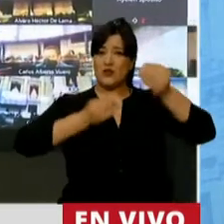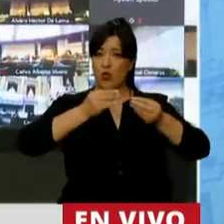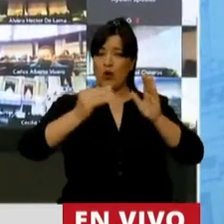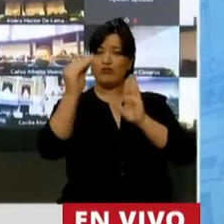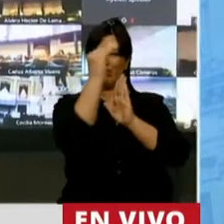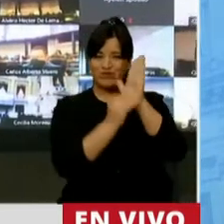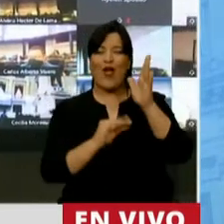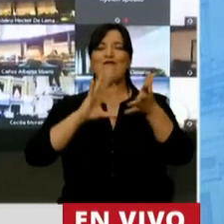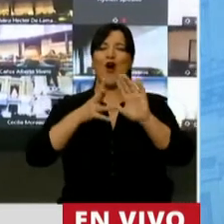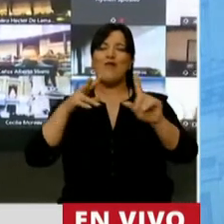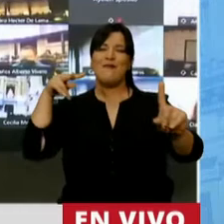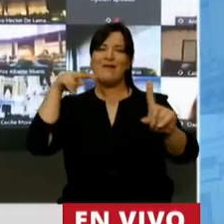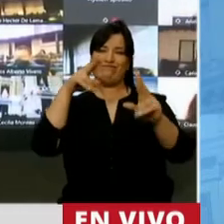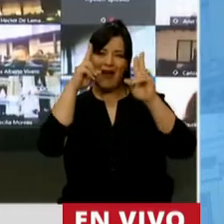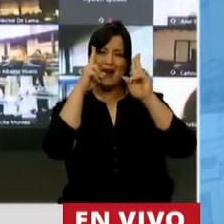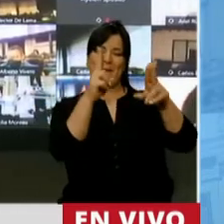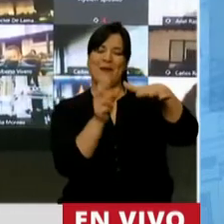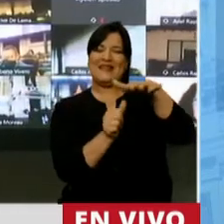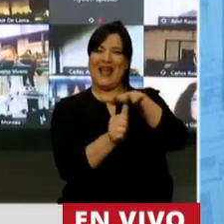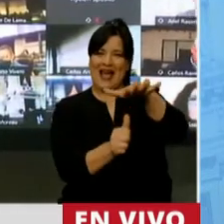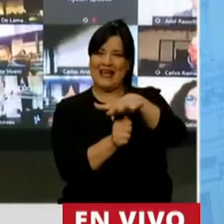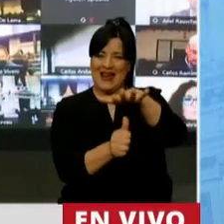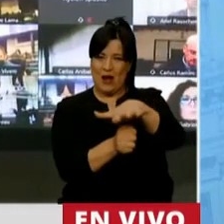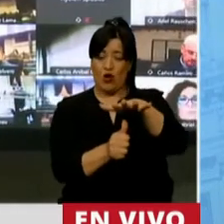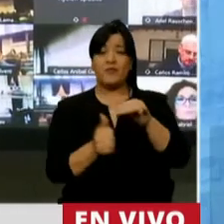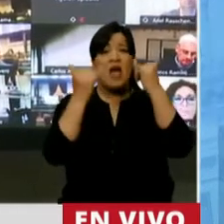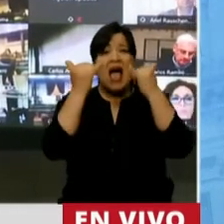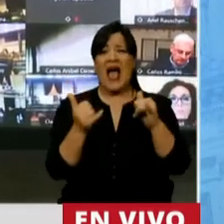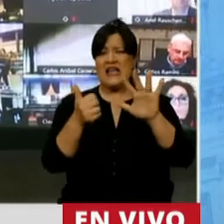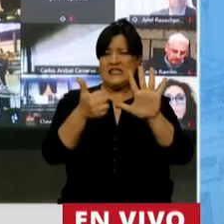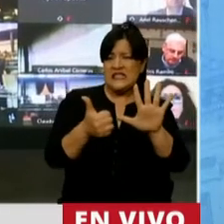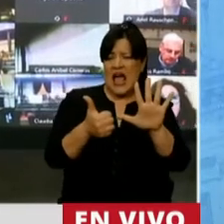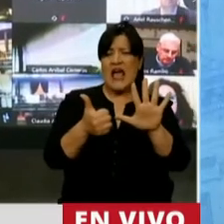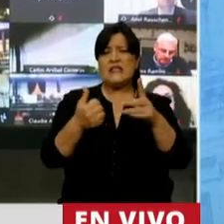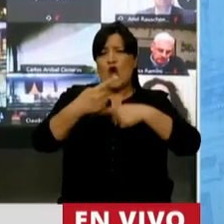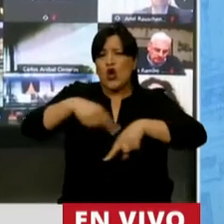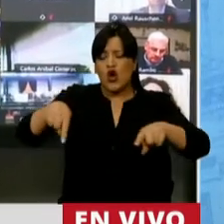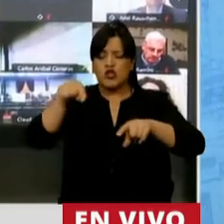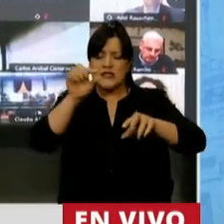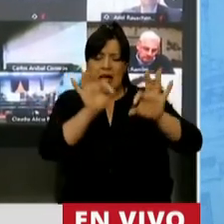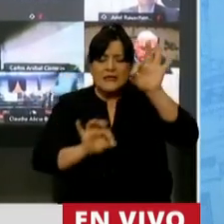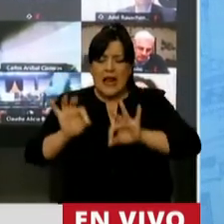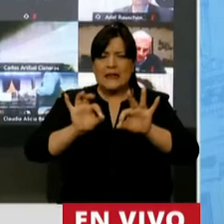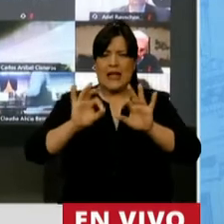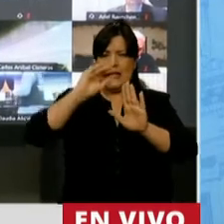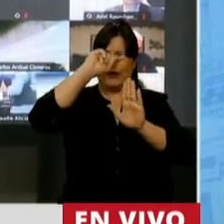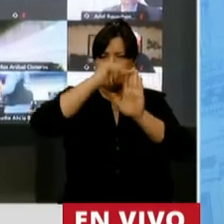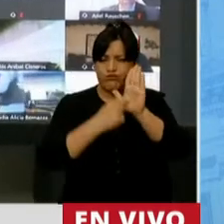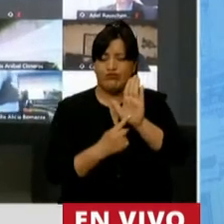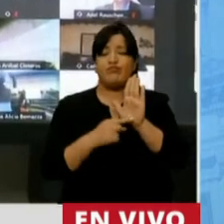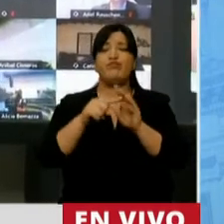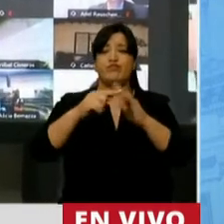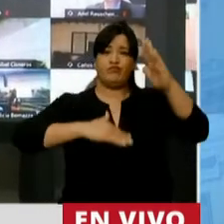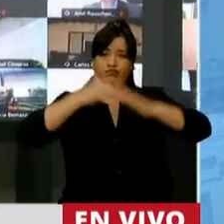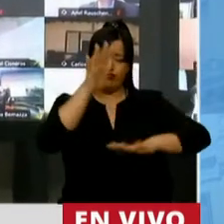perspectiva de género. Hay seis pilares o prioridades estratégicas que tiene este presupuesto que son la